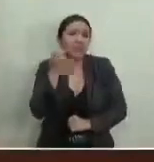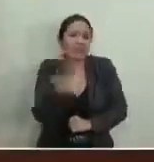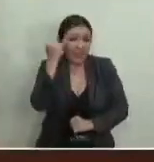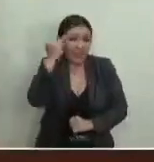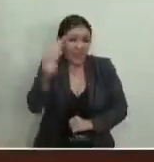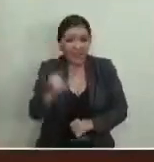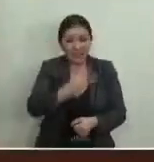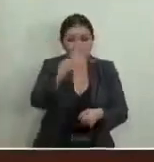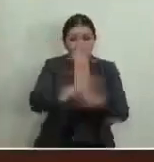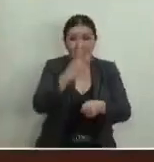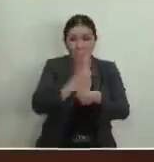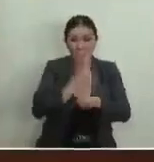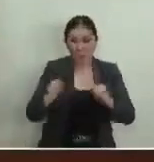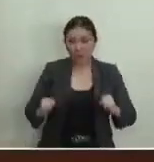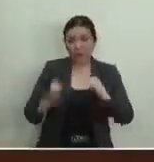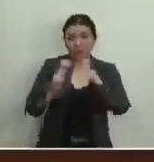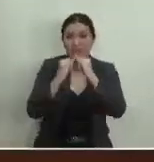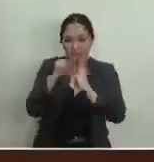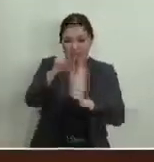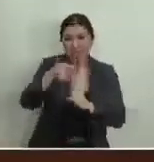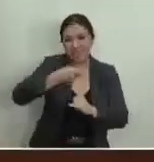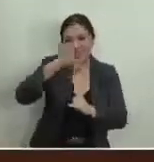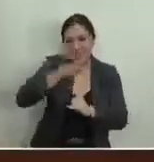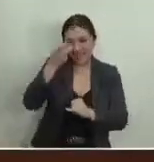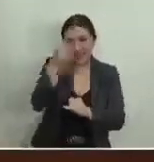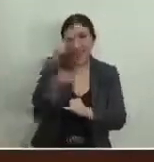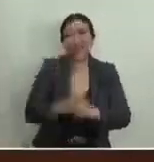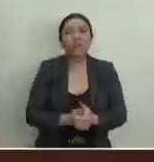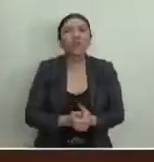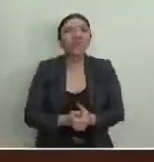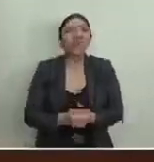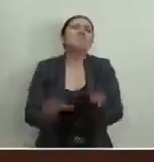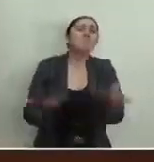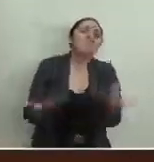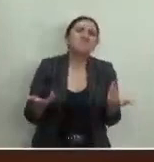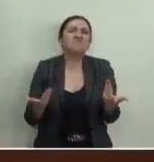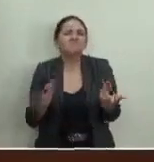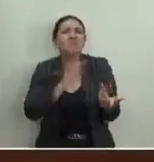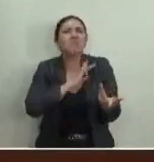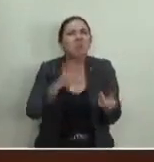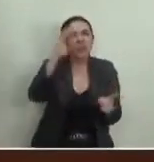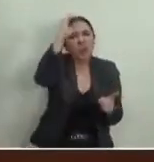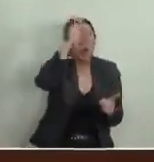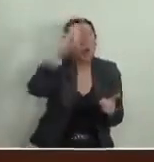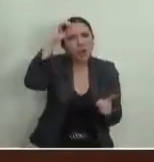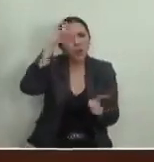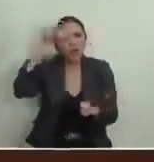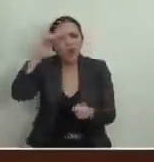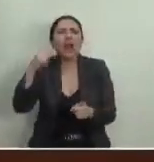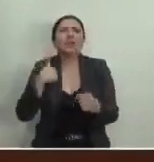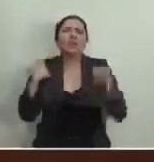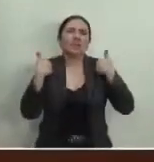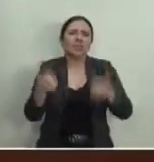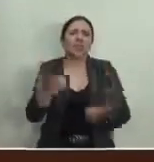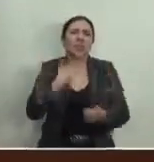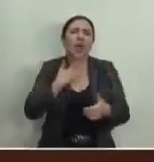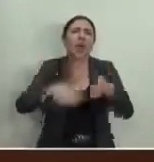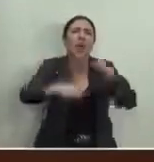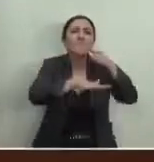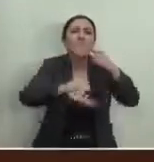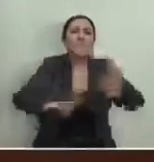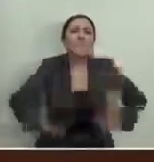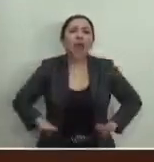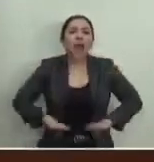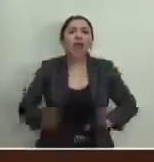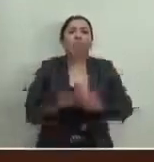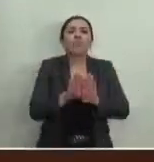idea de la segunda instancia es opinable desde algún modo. Entiendo que estamos partiendo de la base del carácter